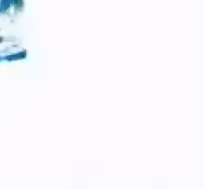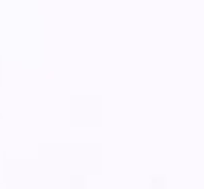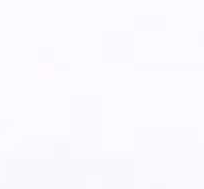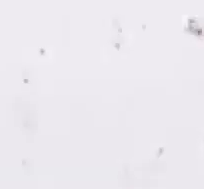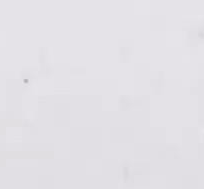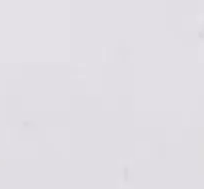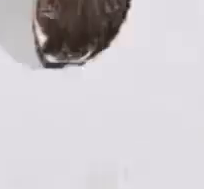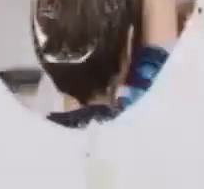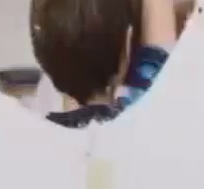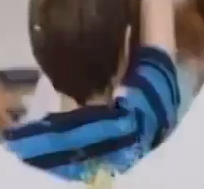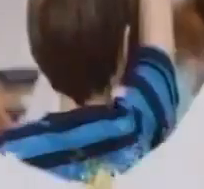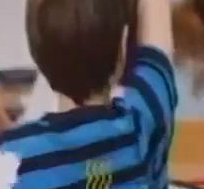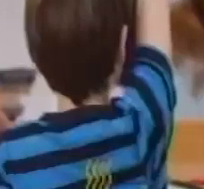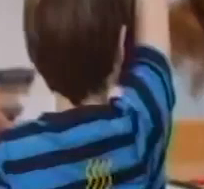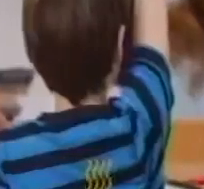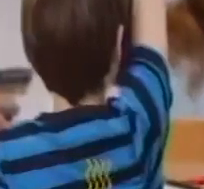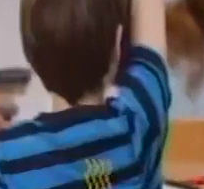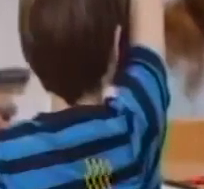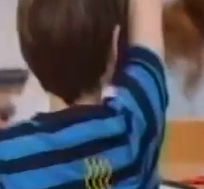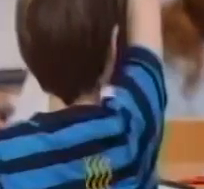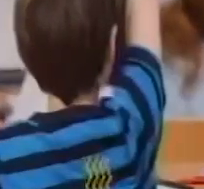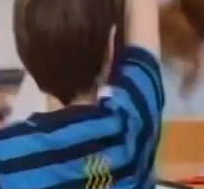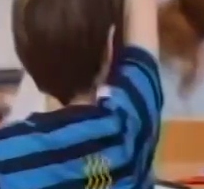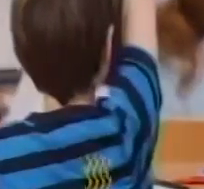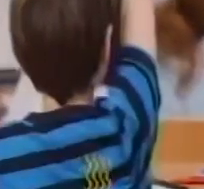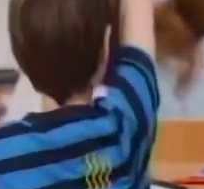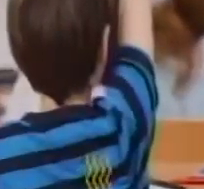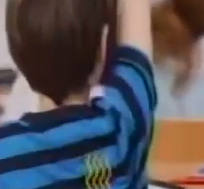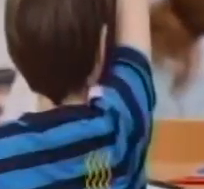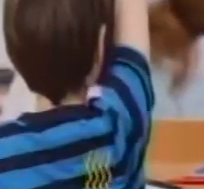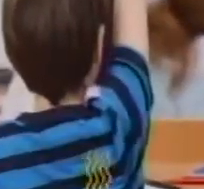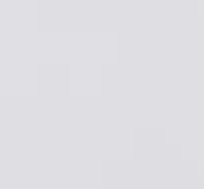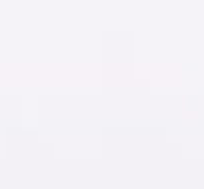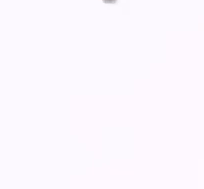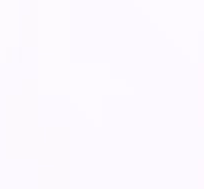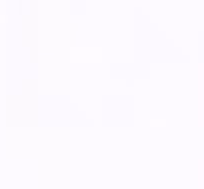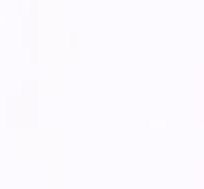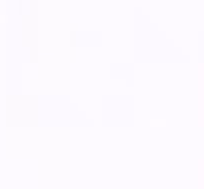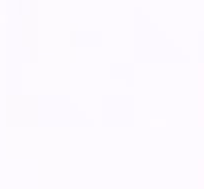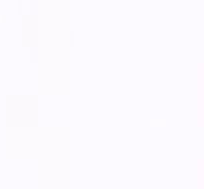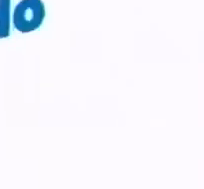A continuación, Comunicación y Lenguaje, Primero Básico.